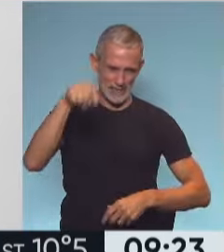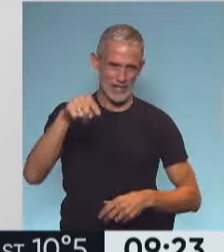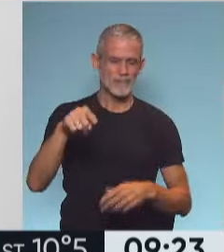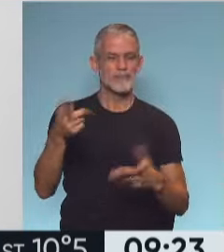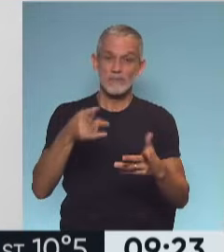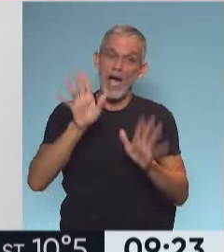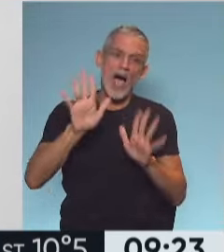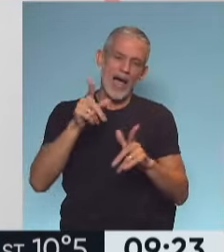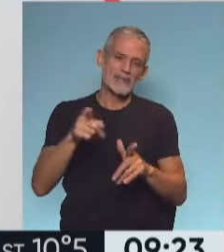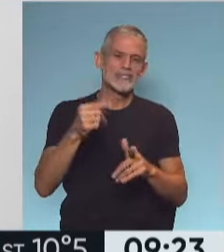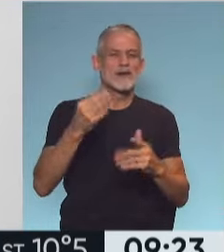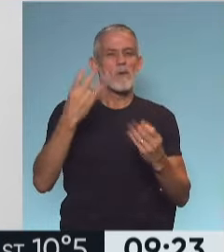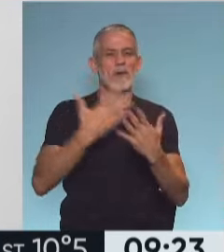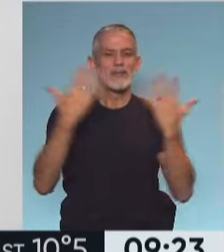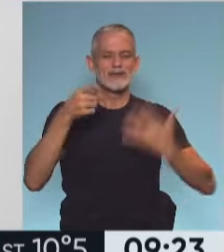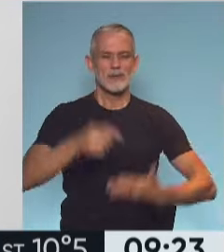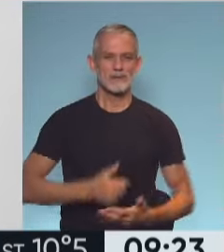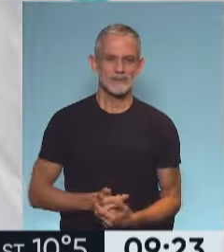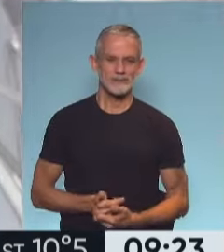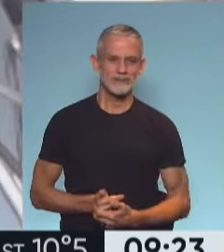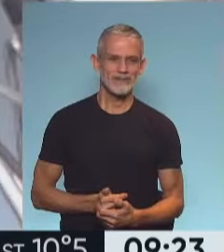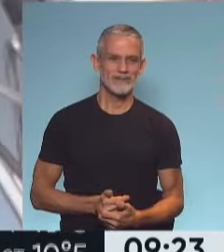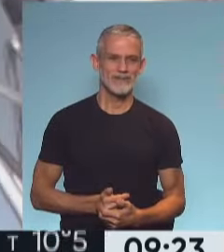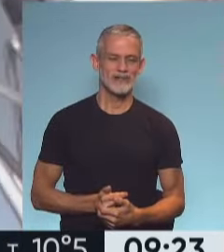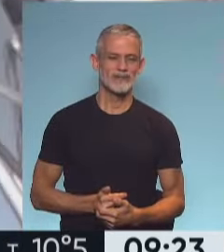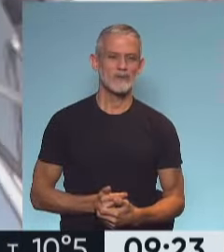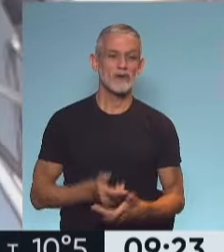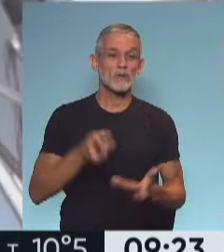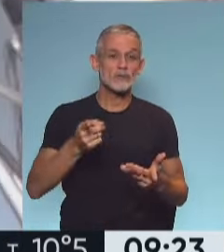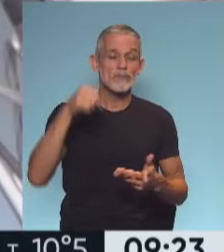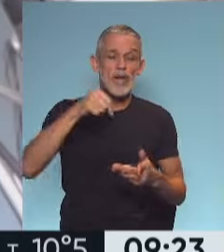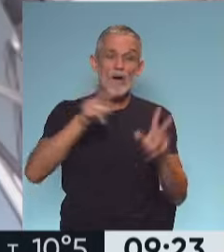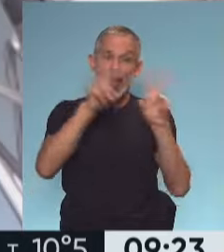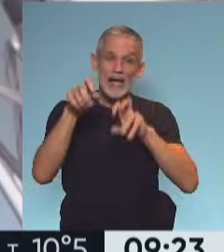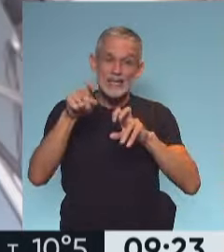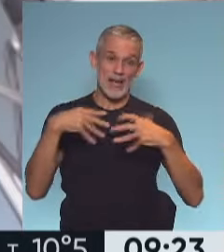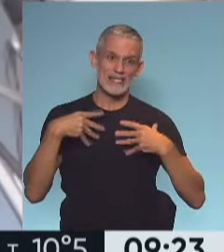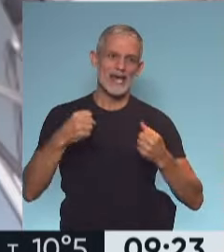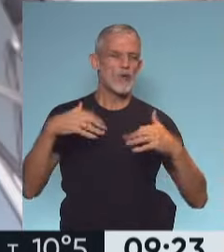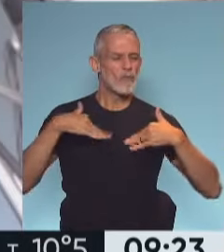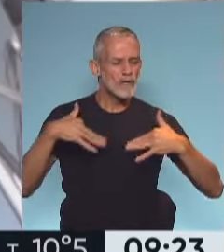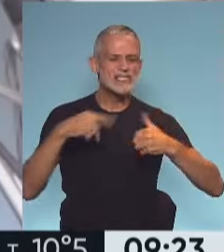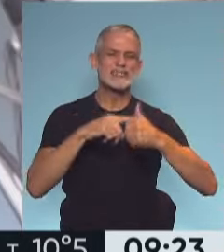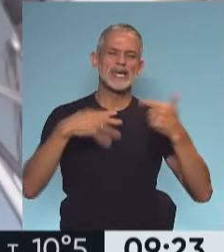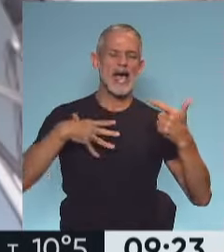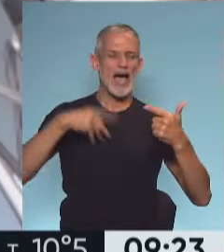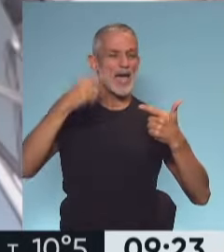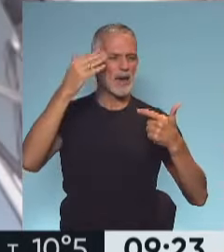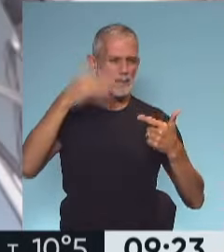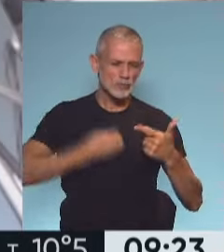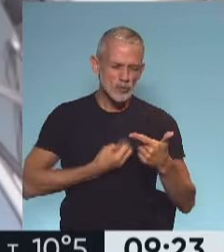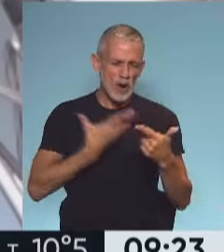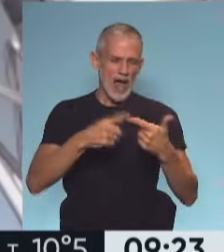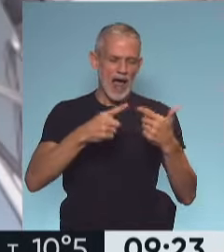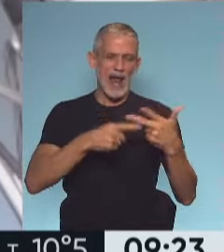Natalia, que así sea y que tengas un muy buen día. Gracias. Y hablamos de salud, física, emocional, cardiológica, lo